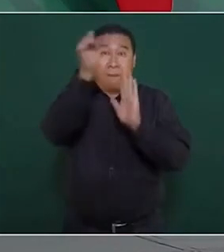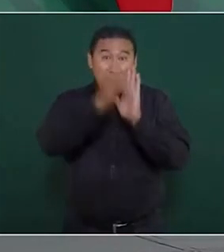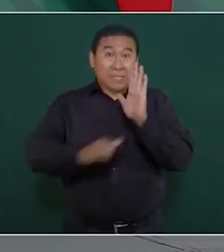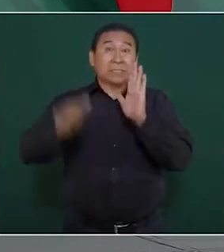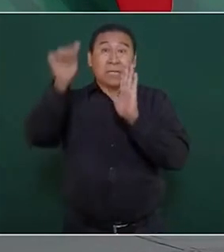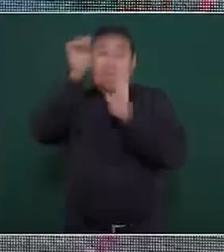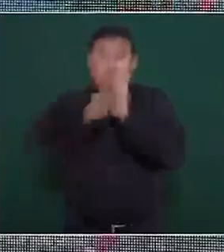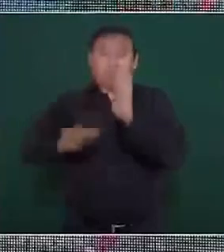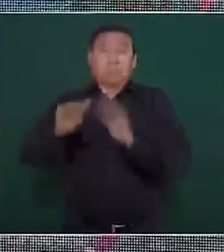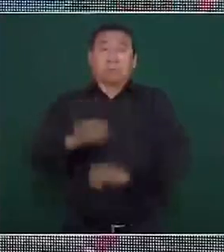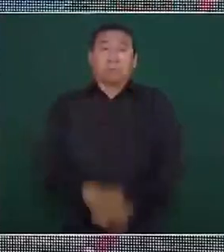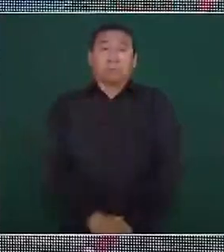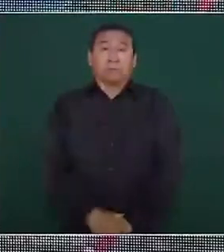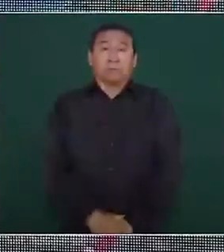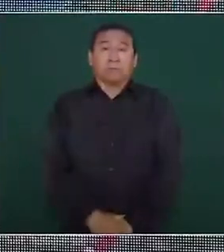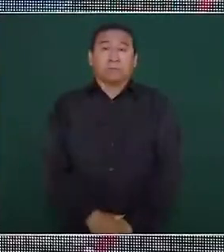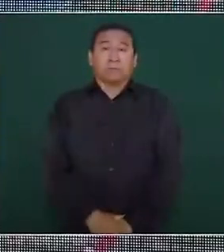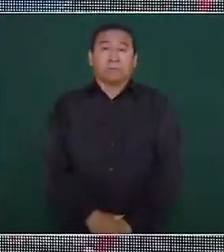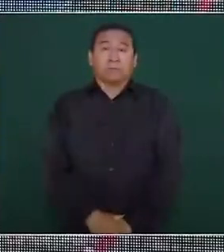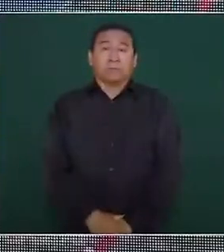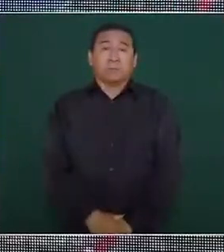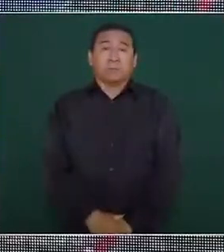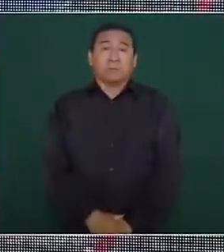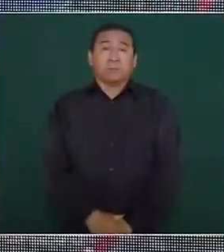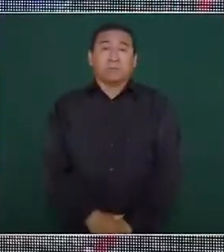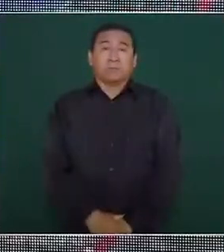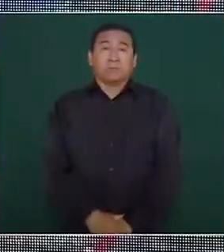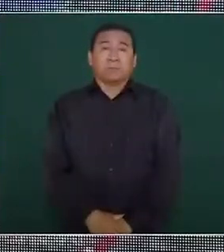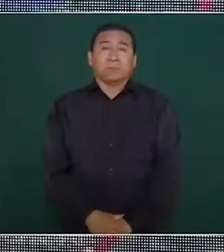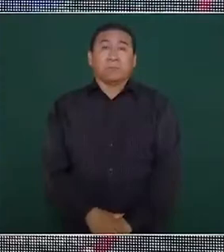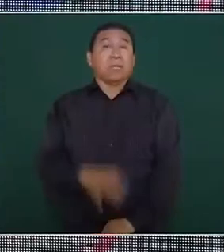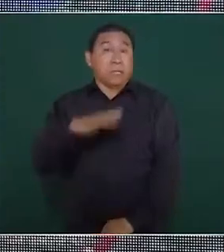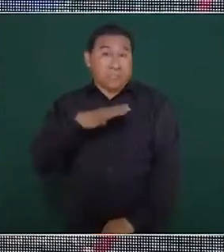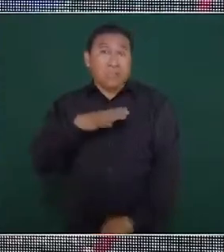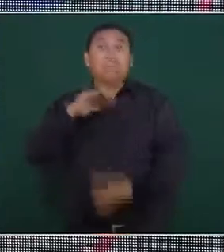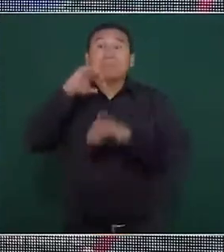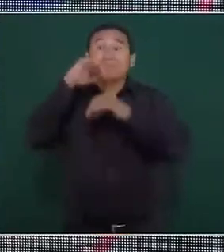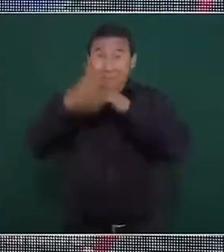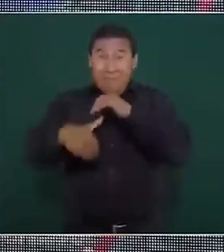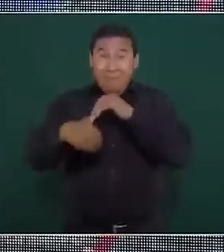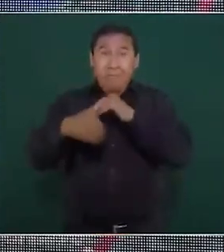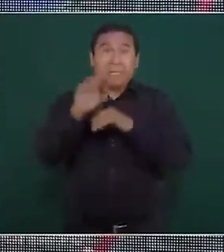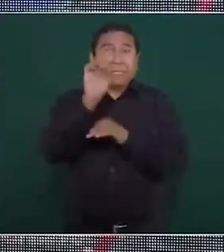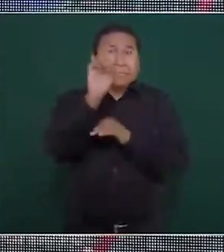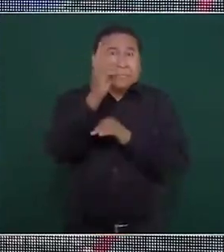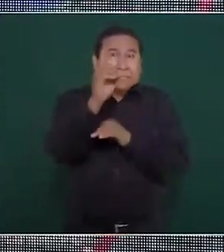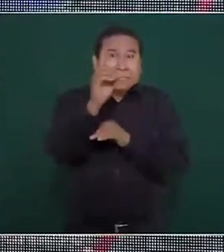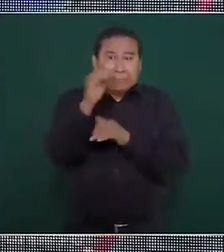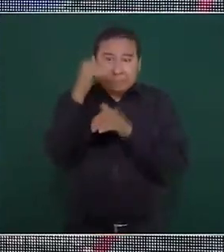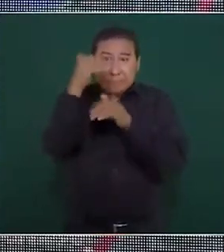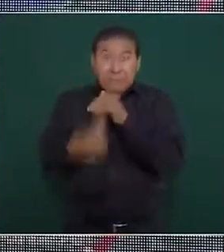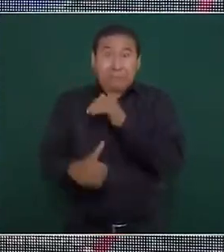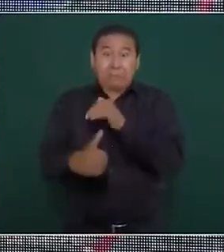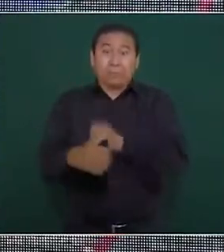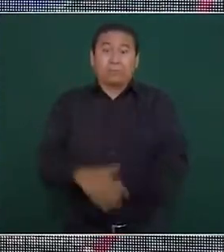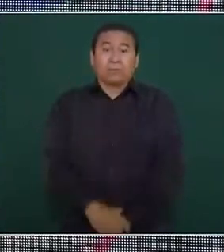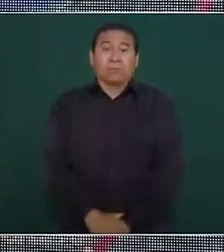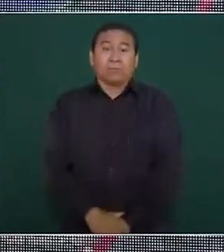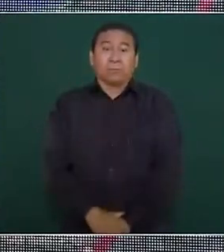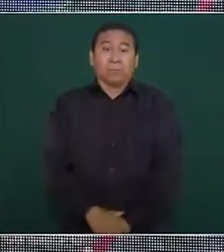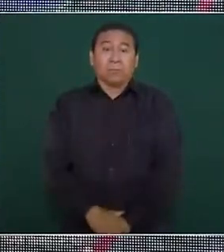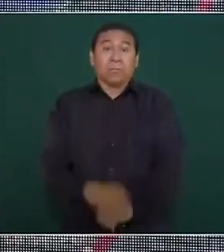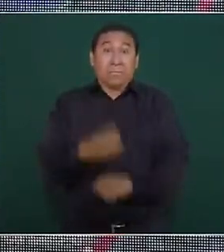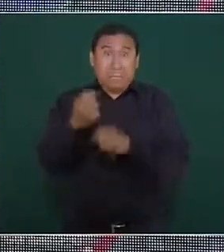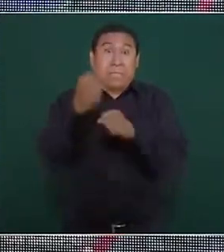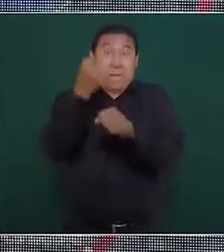porque tenemos que terminar en diciembre del